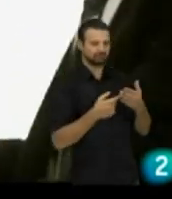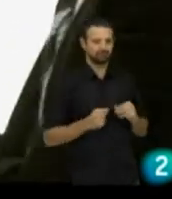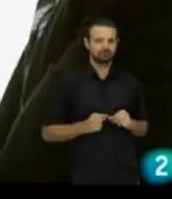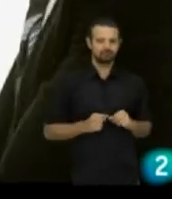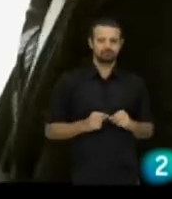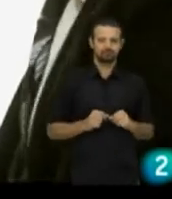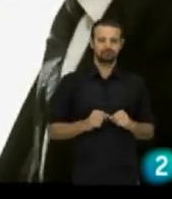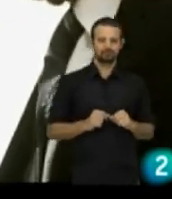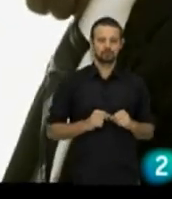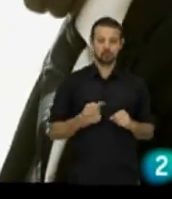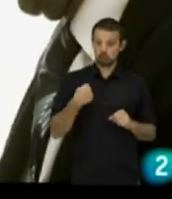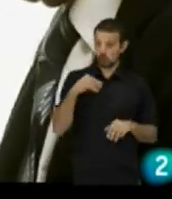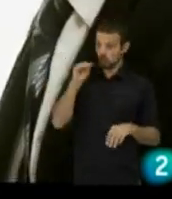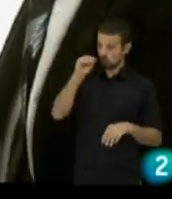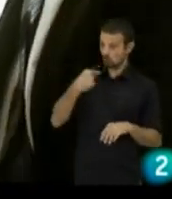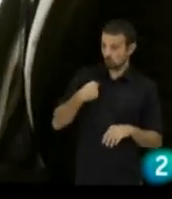Abrimos la tarjeta verde.